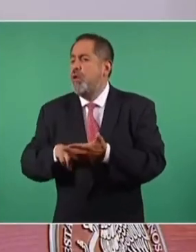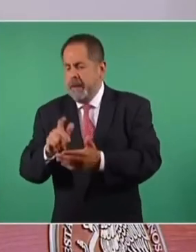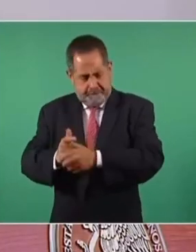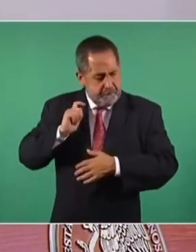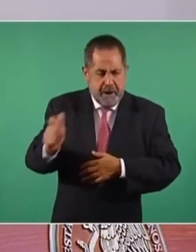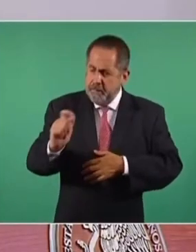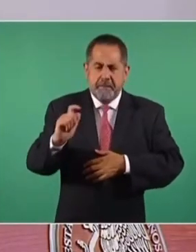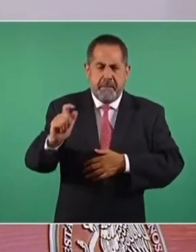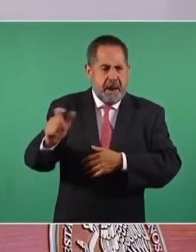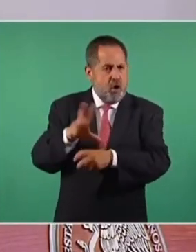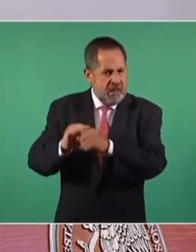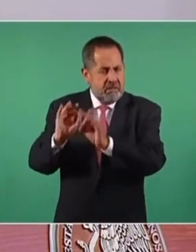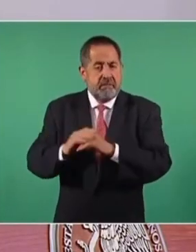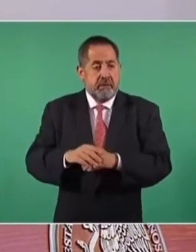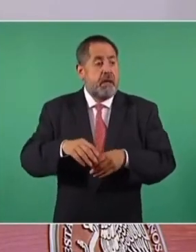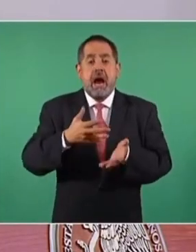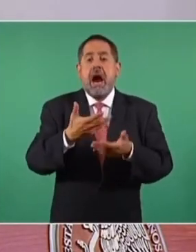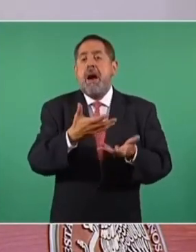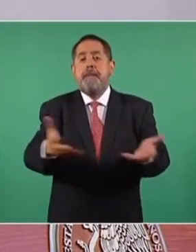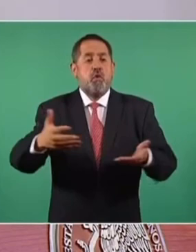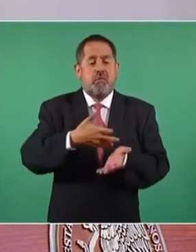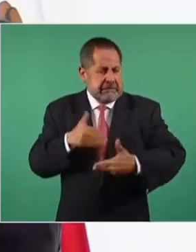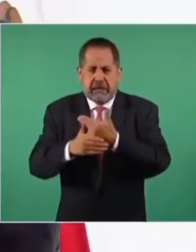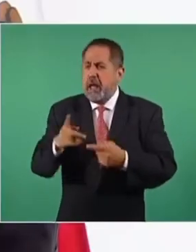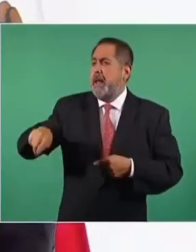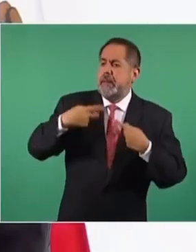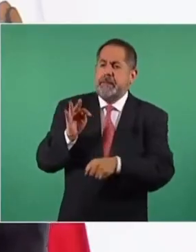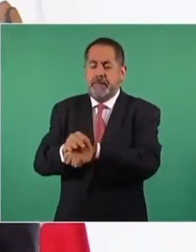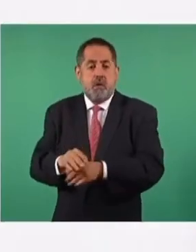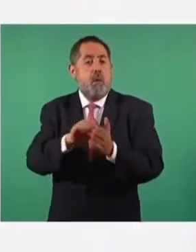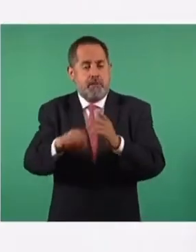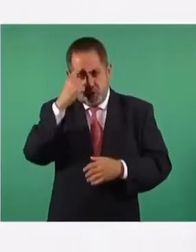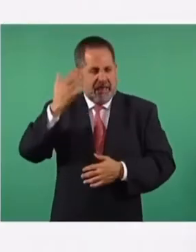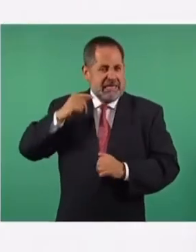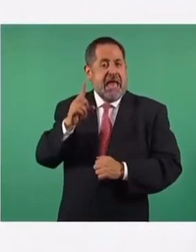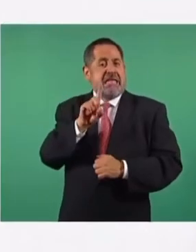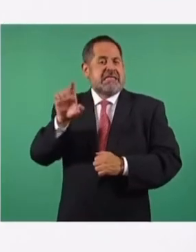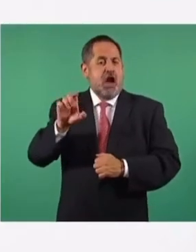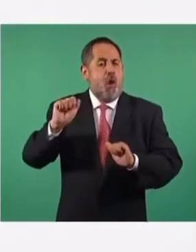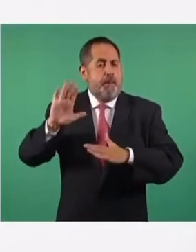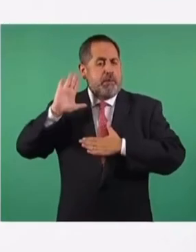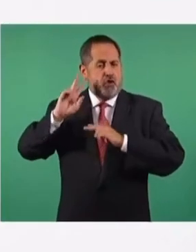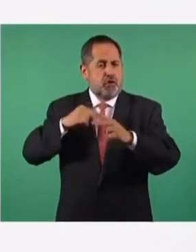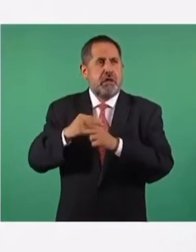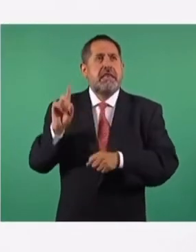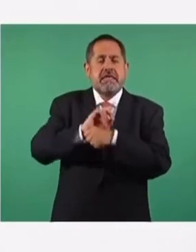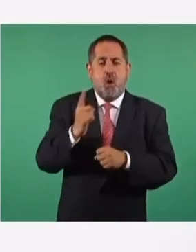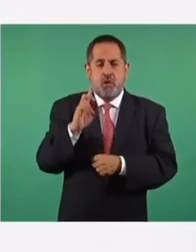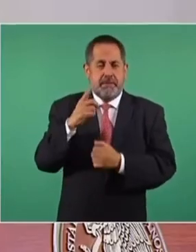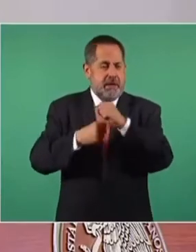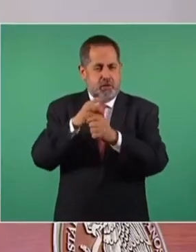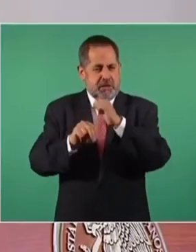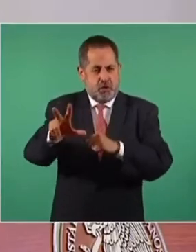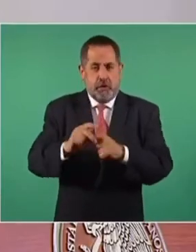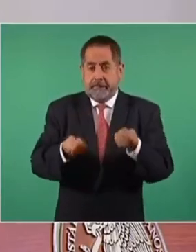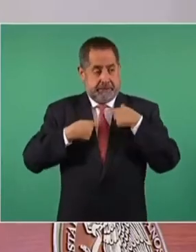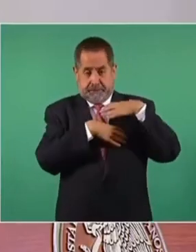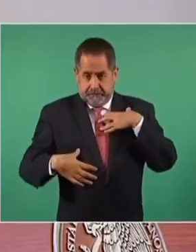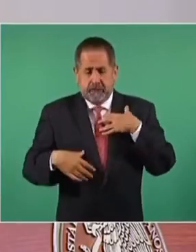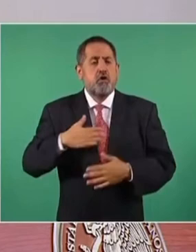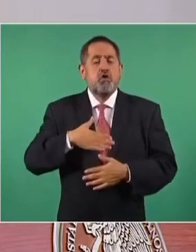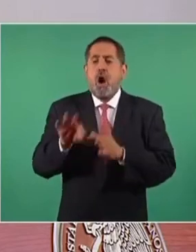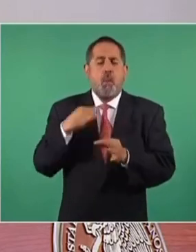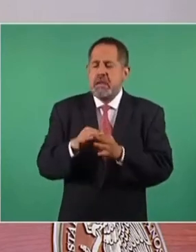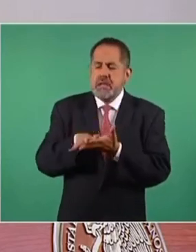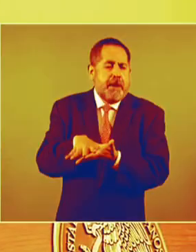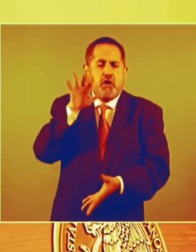Se están sembrando árboles frutales y maderables en un millón de hectáreas. Por ejemplo, de los 100 compromisos que hice en el Zócalo, el 1 de diciembre de 2018, hemos cumplido